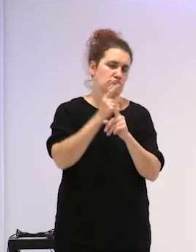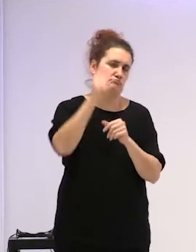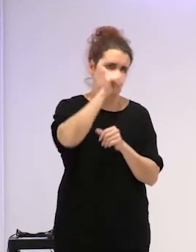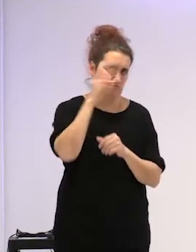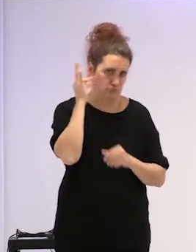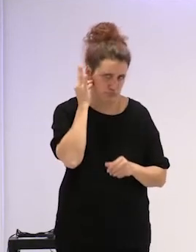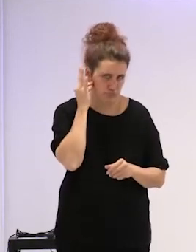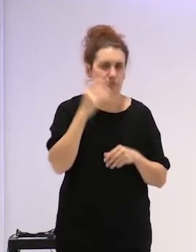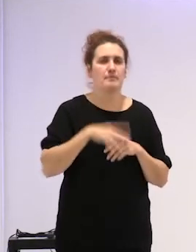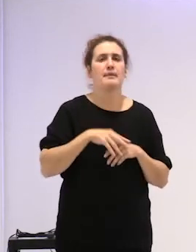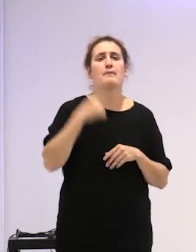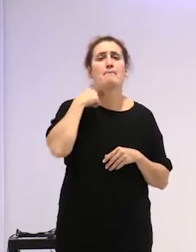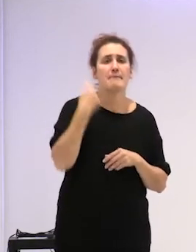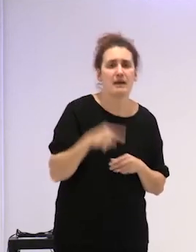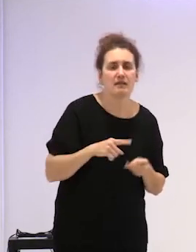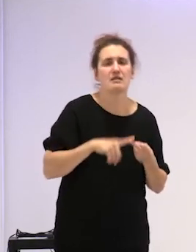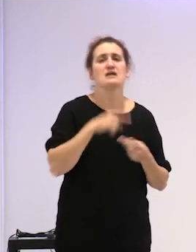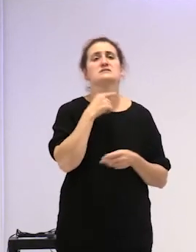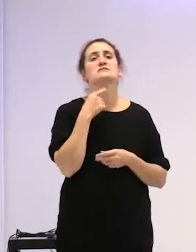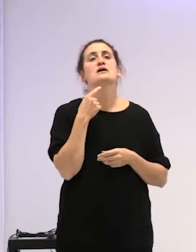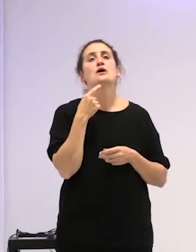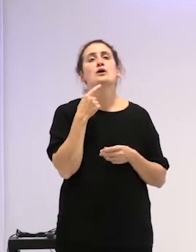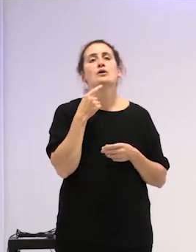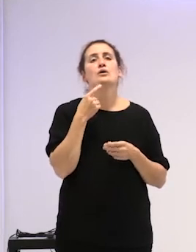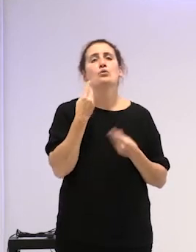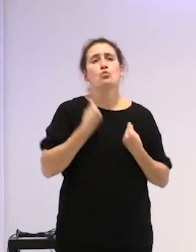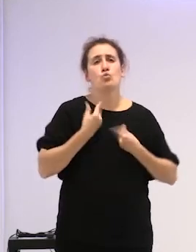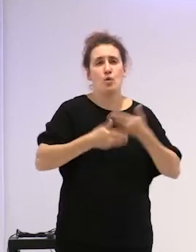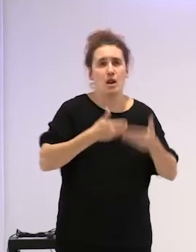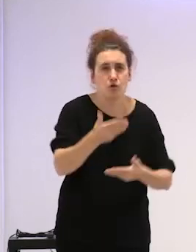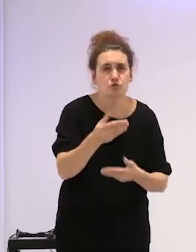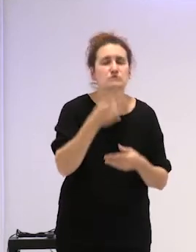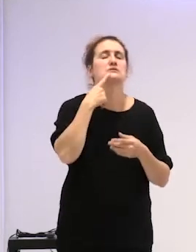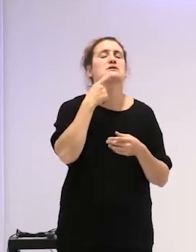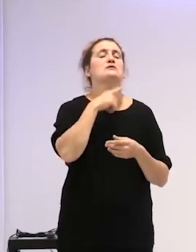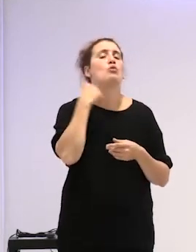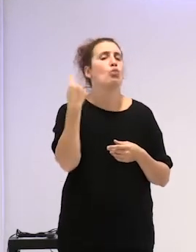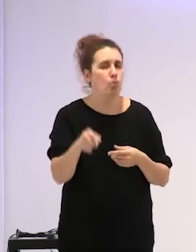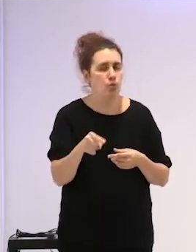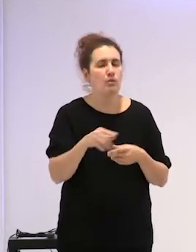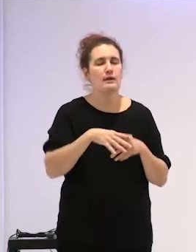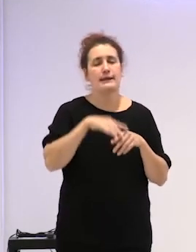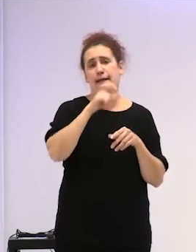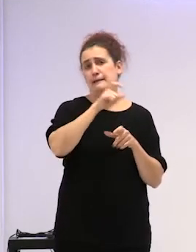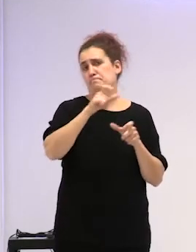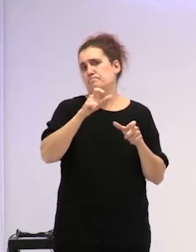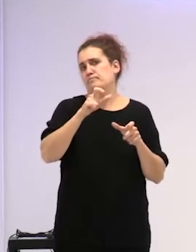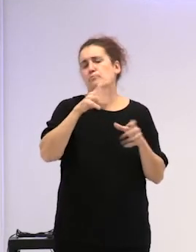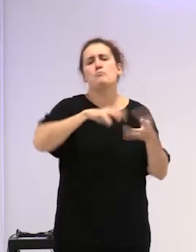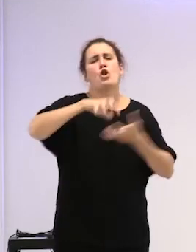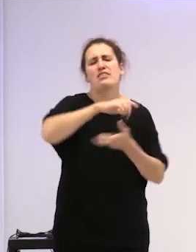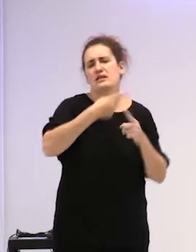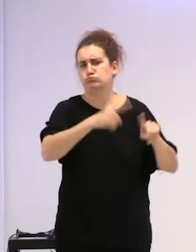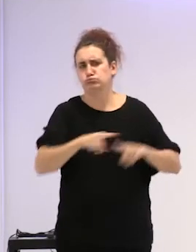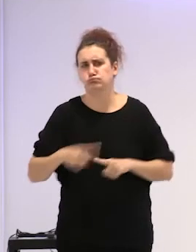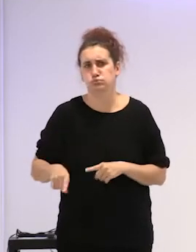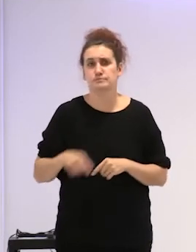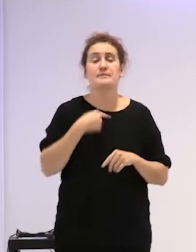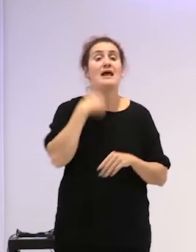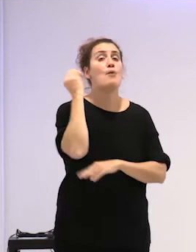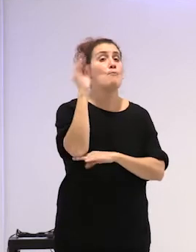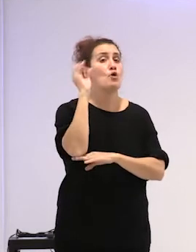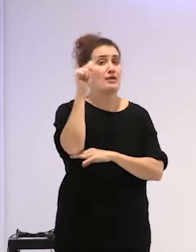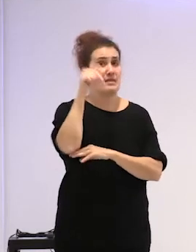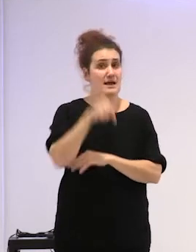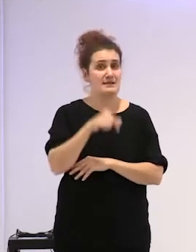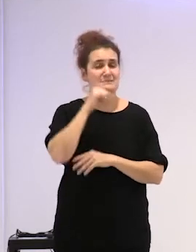pérdidas, duelos y distintos tipos de violencia. Como hemos dicho, en esta ponencia se centrará en